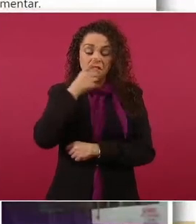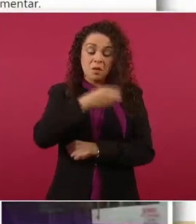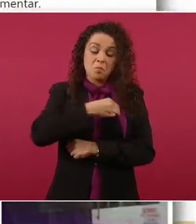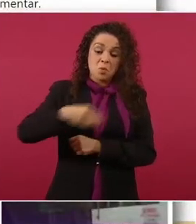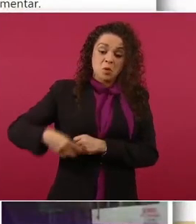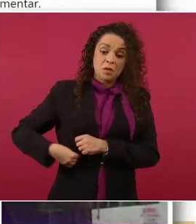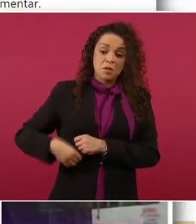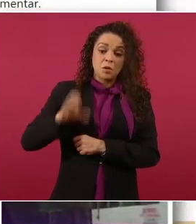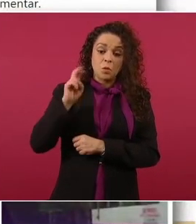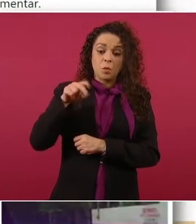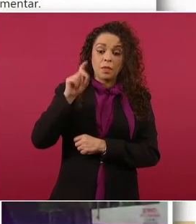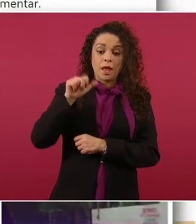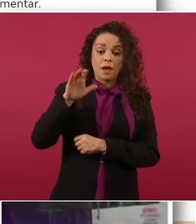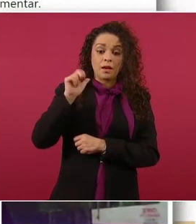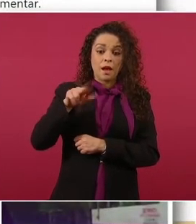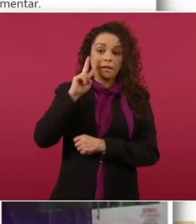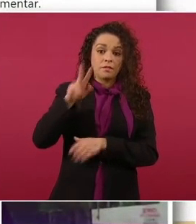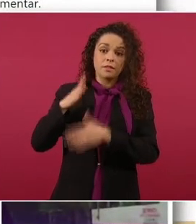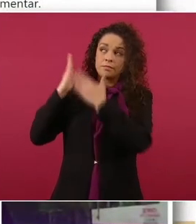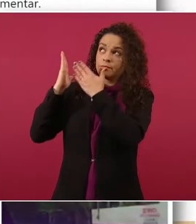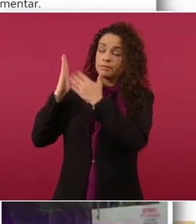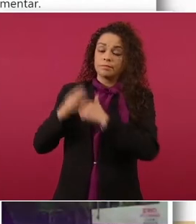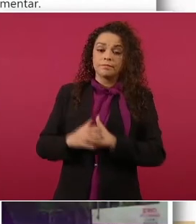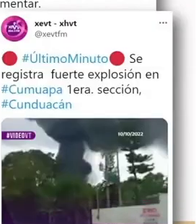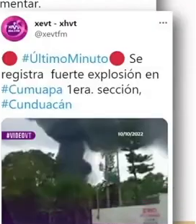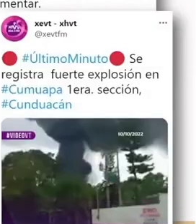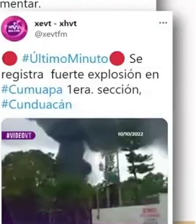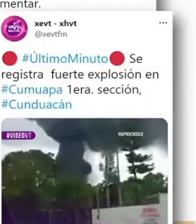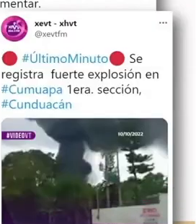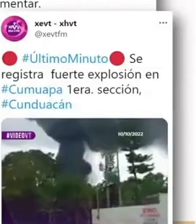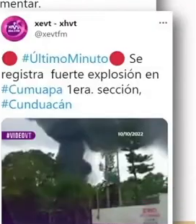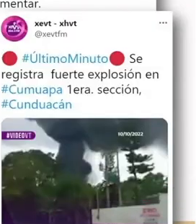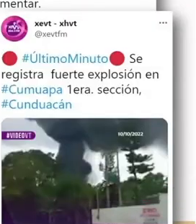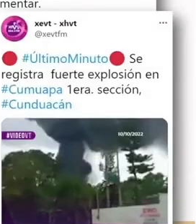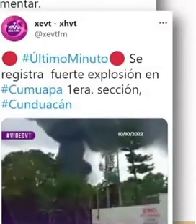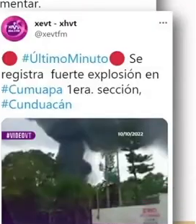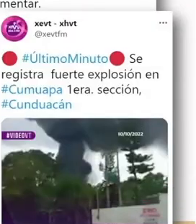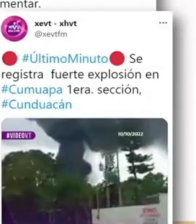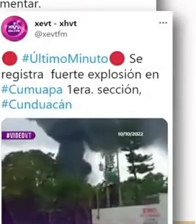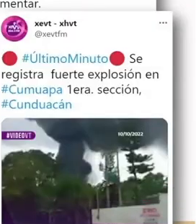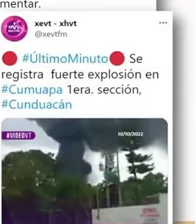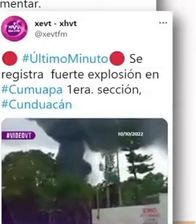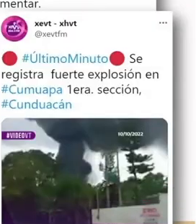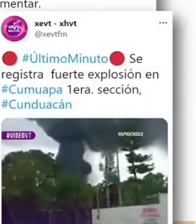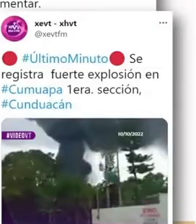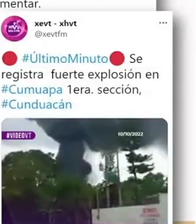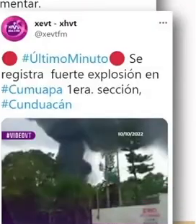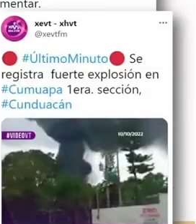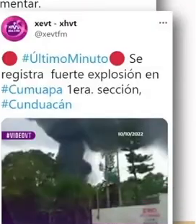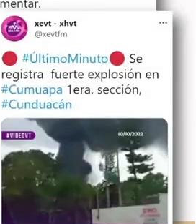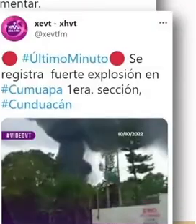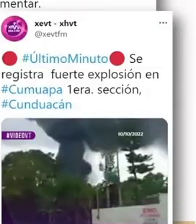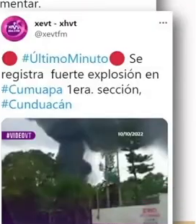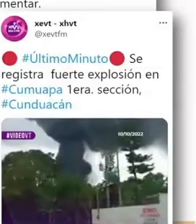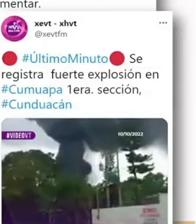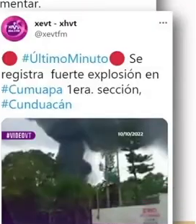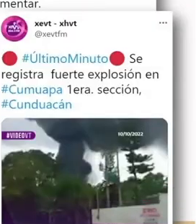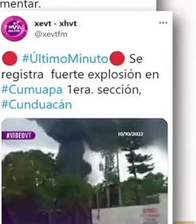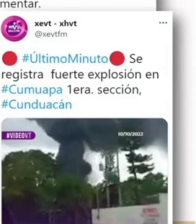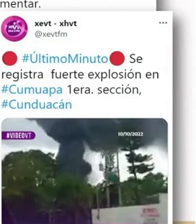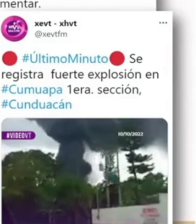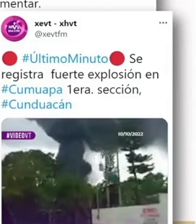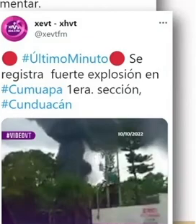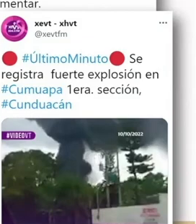Kundancan, en Tabasco, un pozo se habría incendiado y en otro lugar una supuesta explosión de una